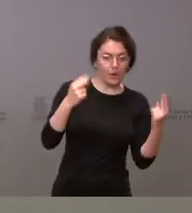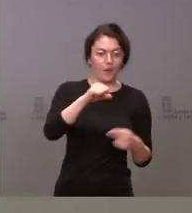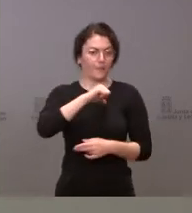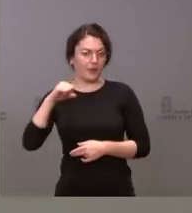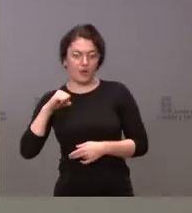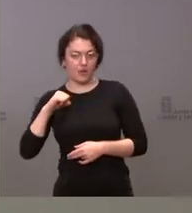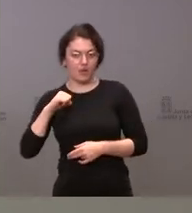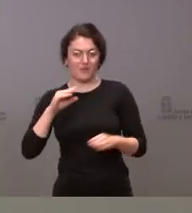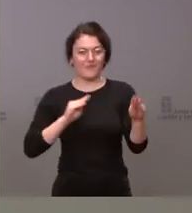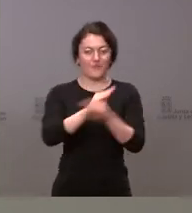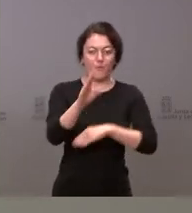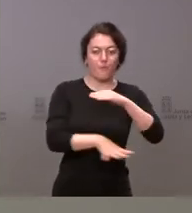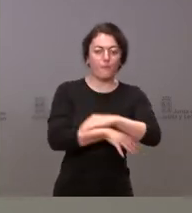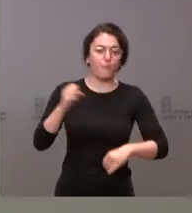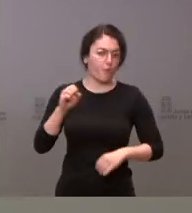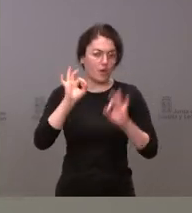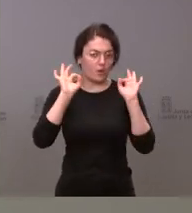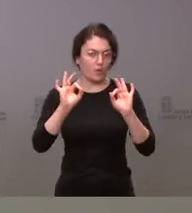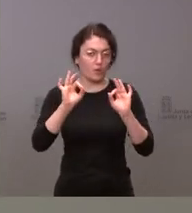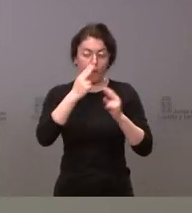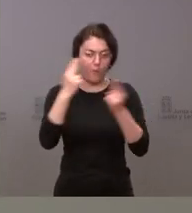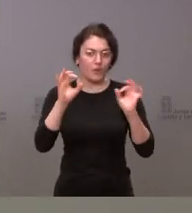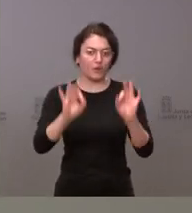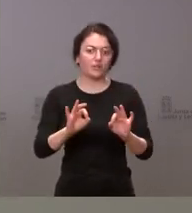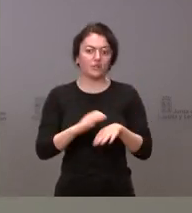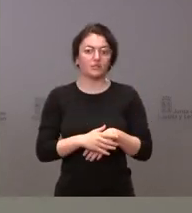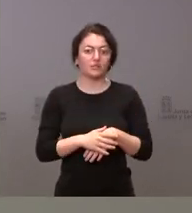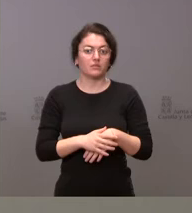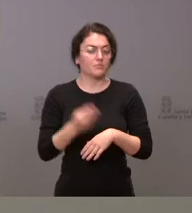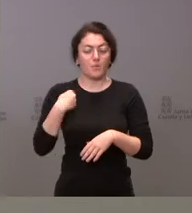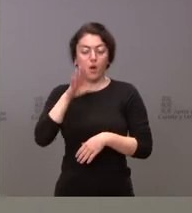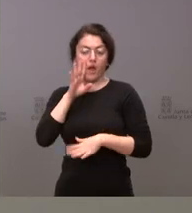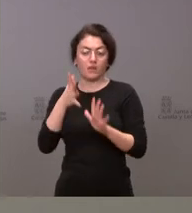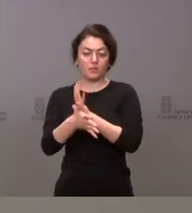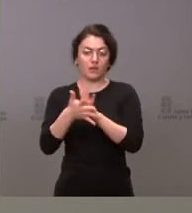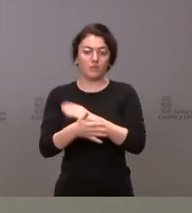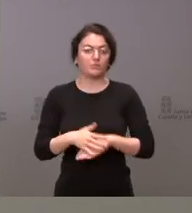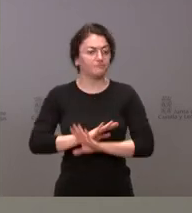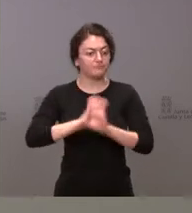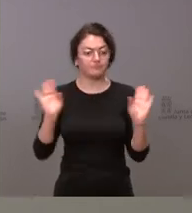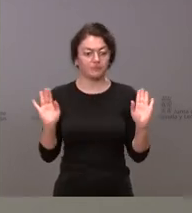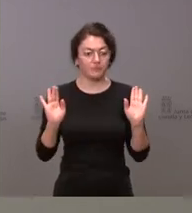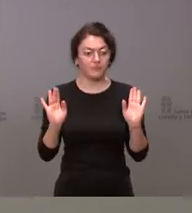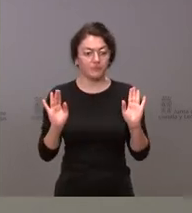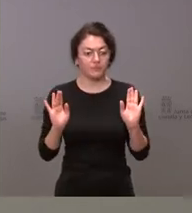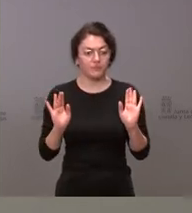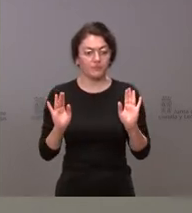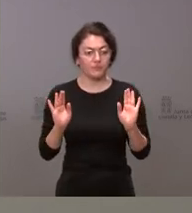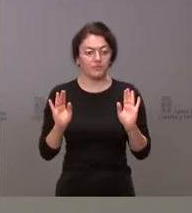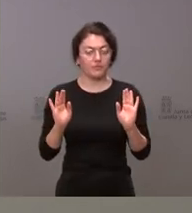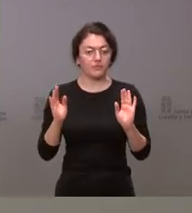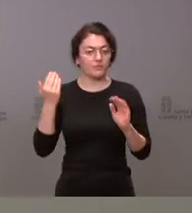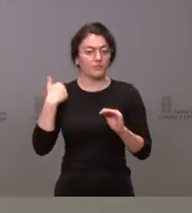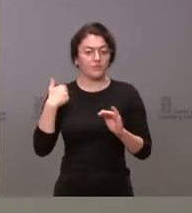ese 60-40, que es el reparto de los centros que les acabo de informar. Y esto es todo lo que se ha dado cuenta en el Consejo de Gobierno.